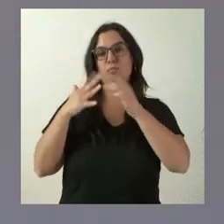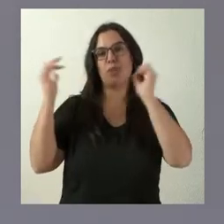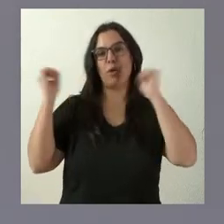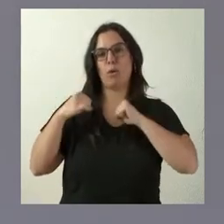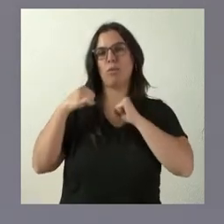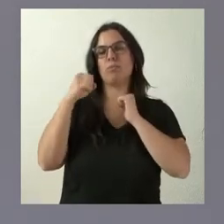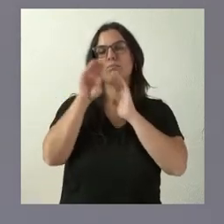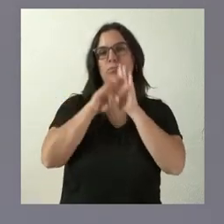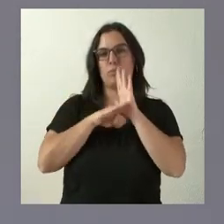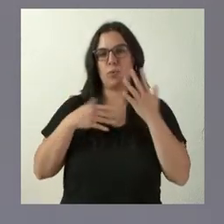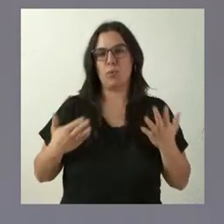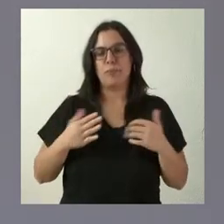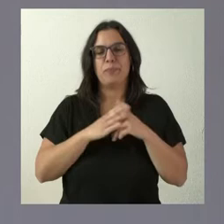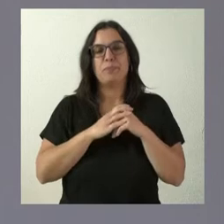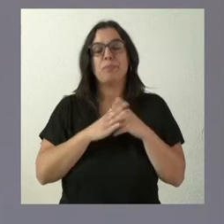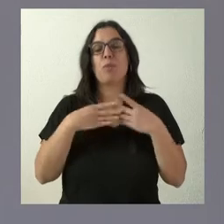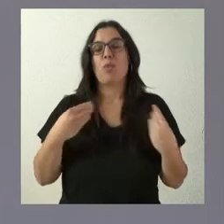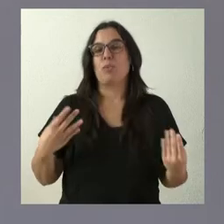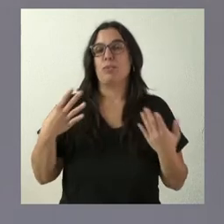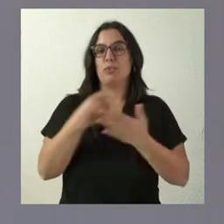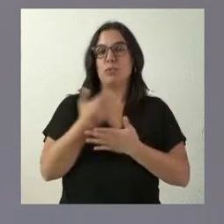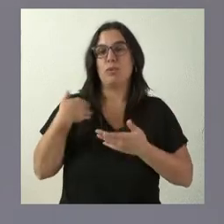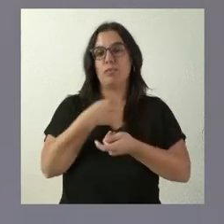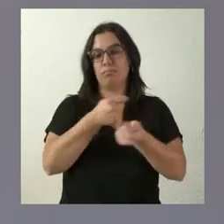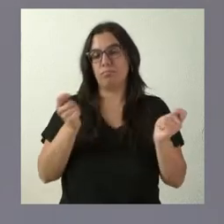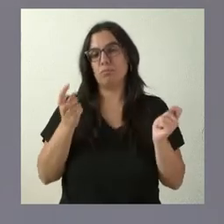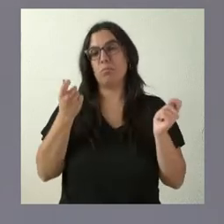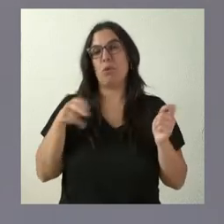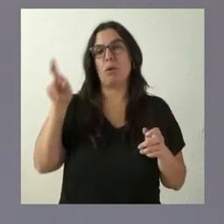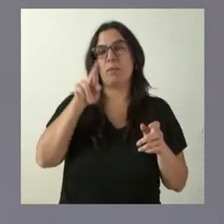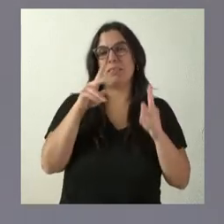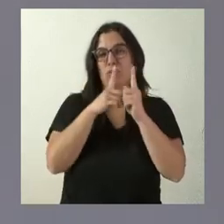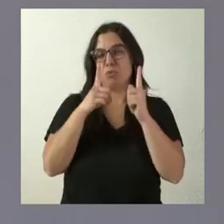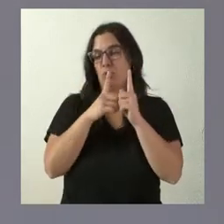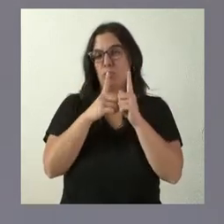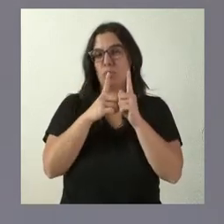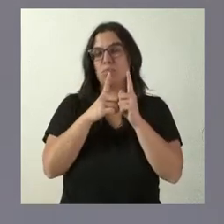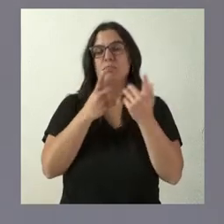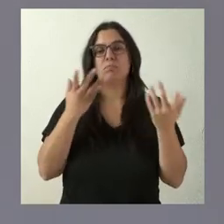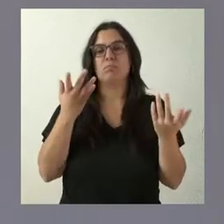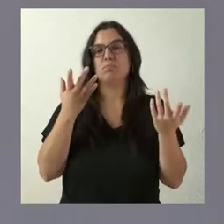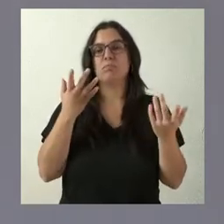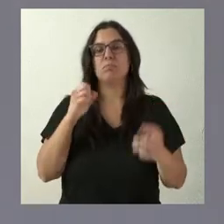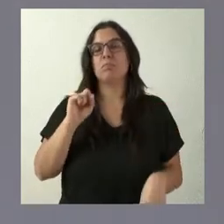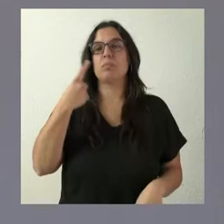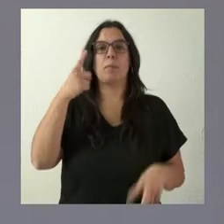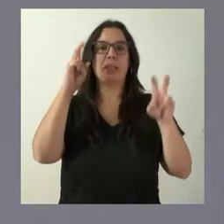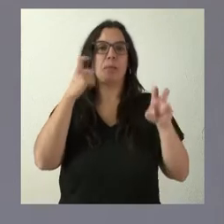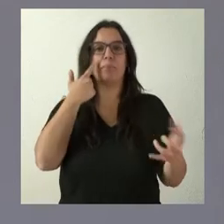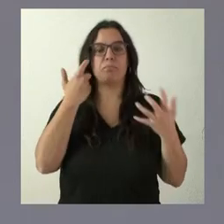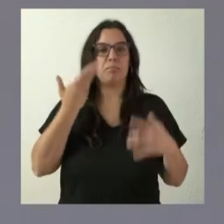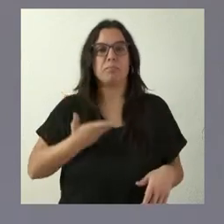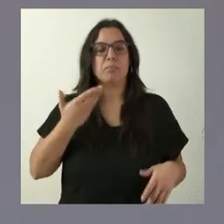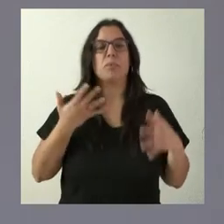mañana. Tienen ustedes toda la documentación y por hacer un repaso breve de la misma, el primer aspecto relevante es el